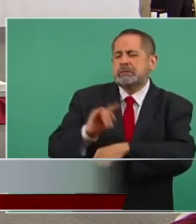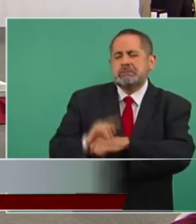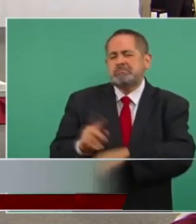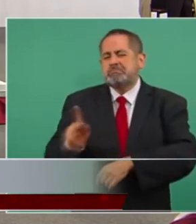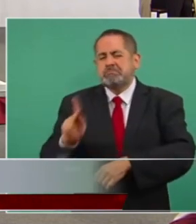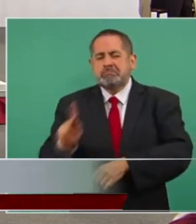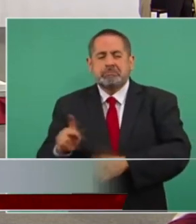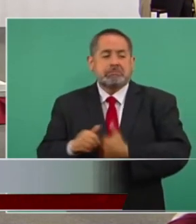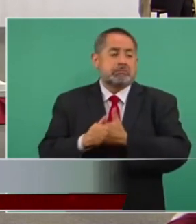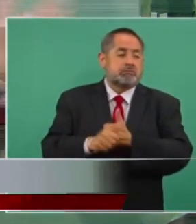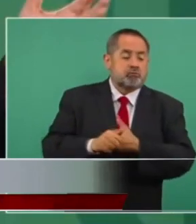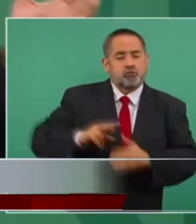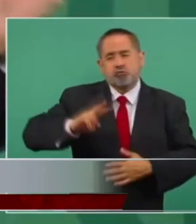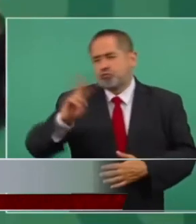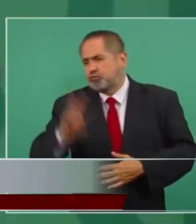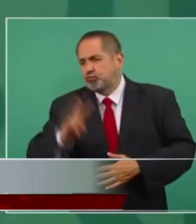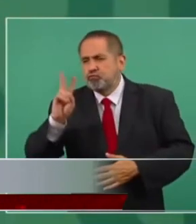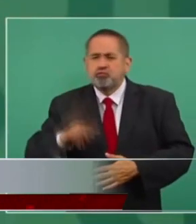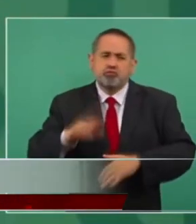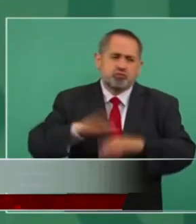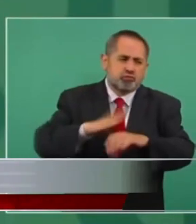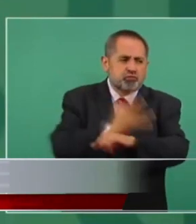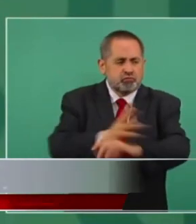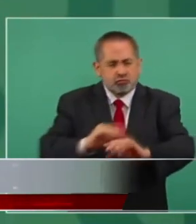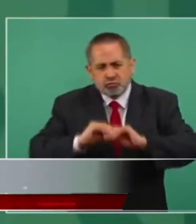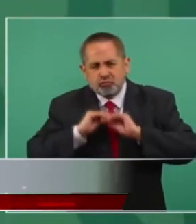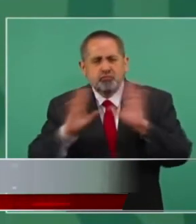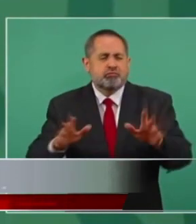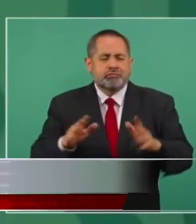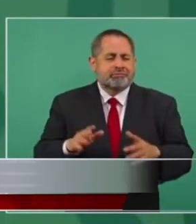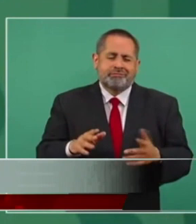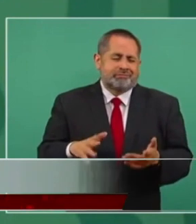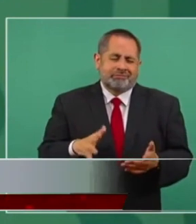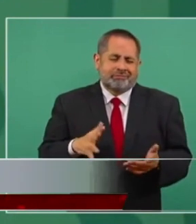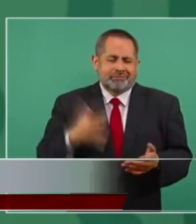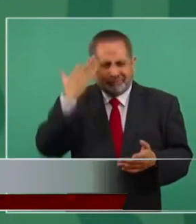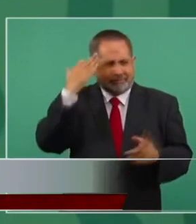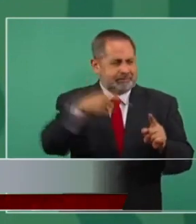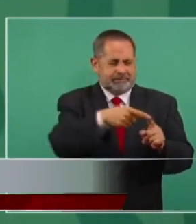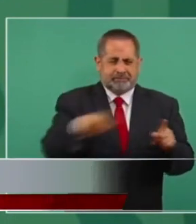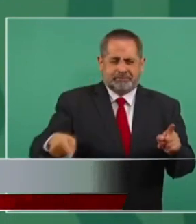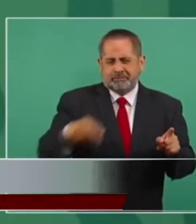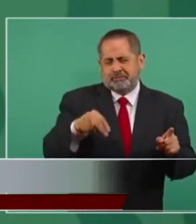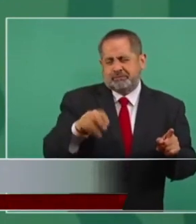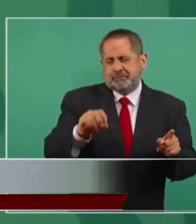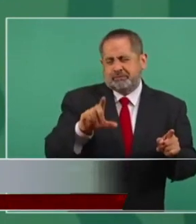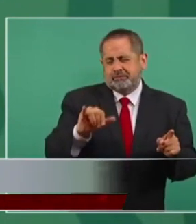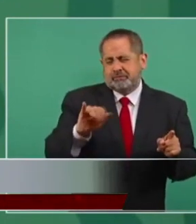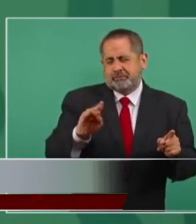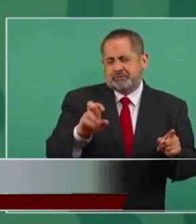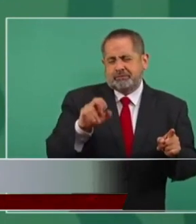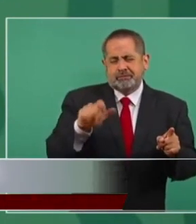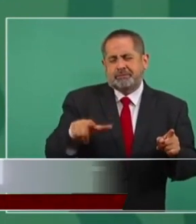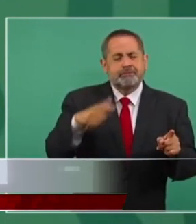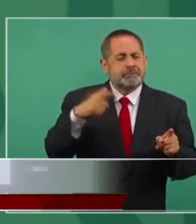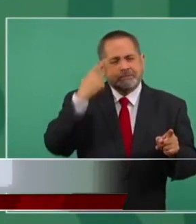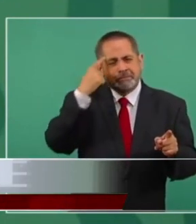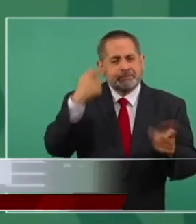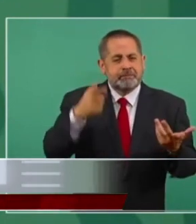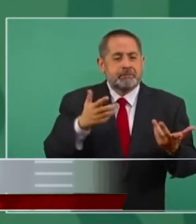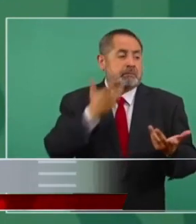durante el periodo neoliberal para mandar